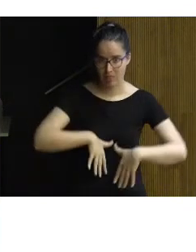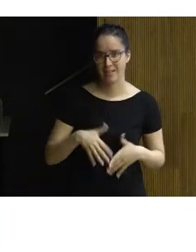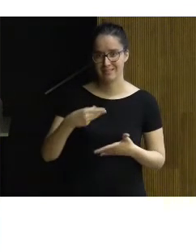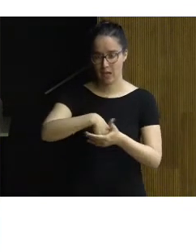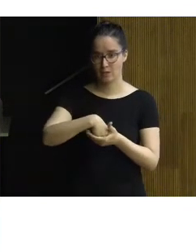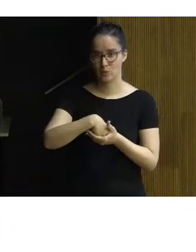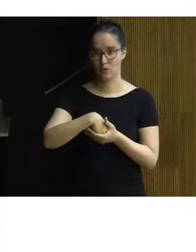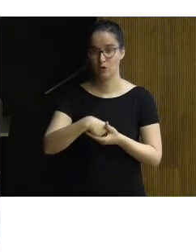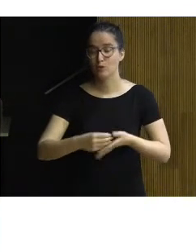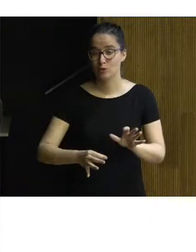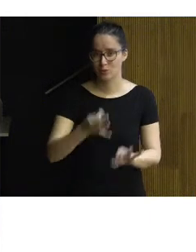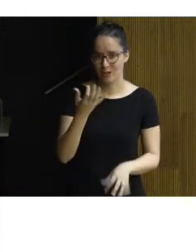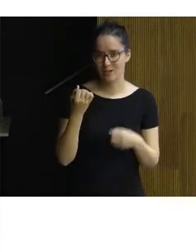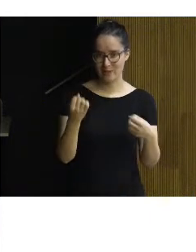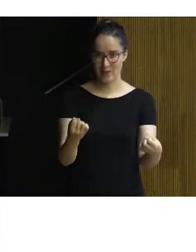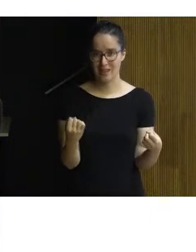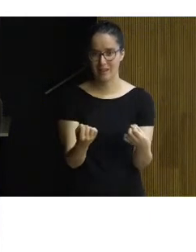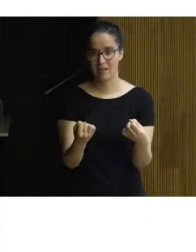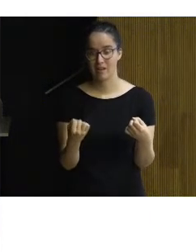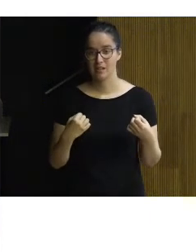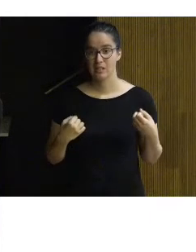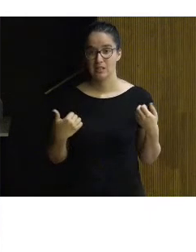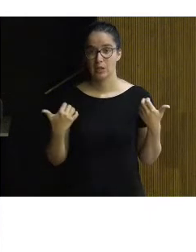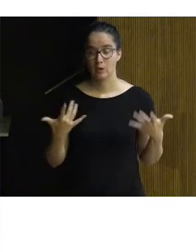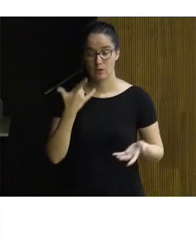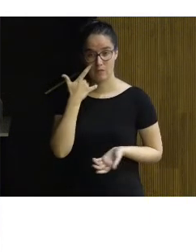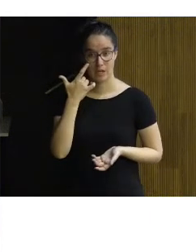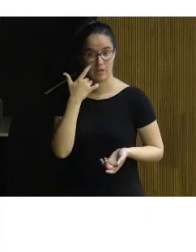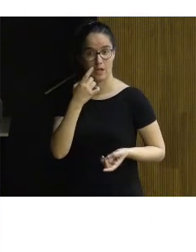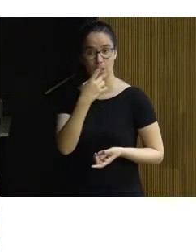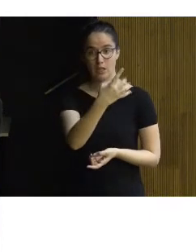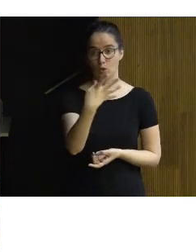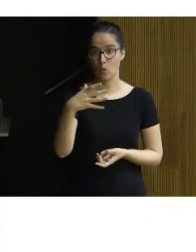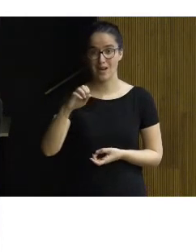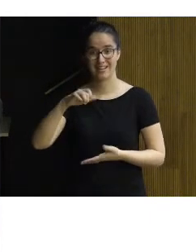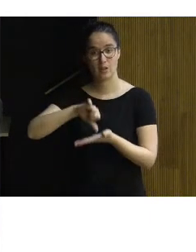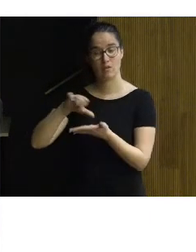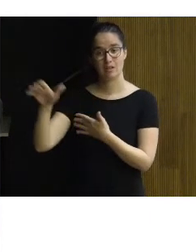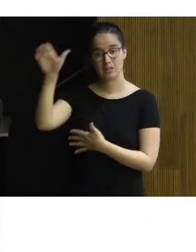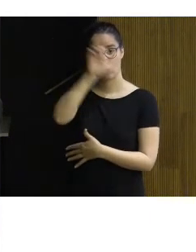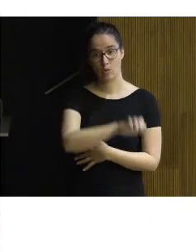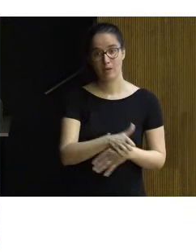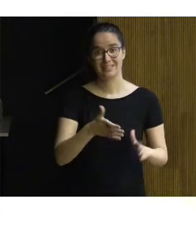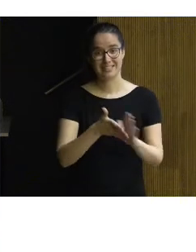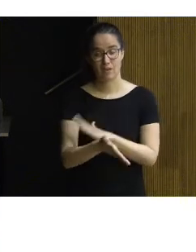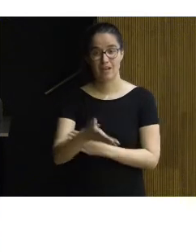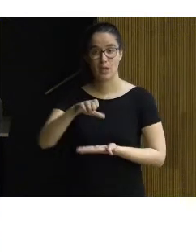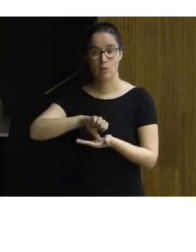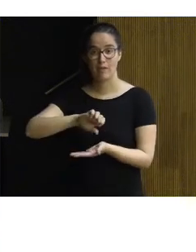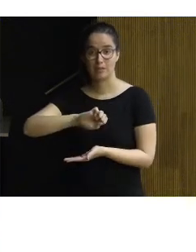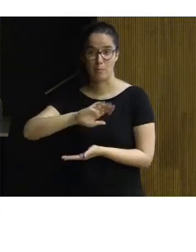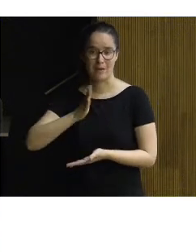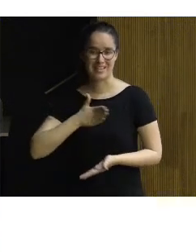cultural, tenemos esa suerte. Y, pues, fijaros, hay 140 ciudades europeas que son ciudades patrimonio